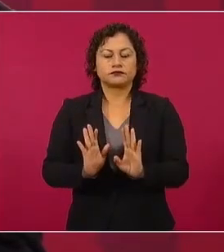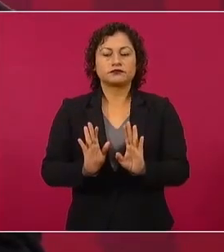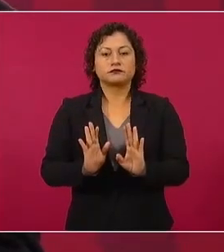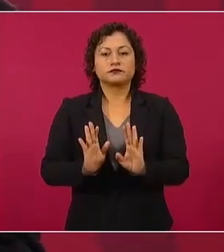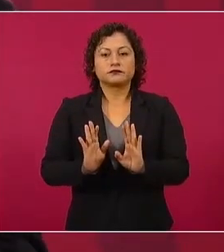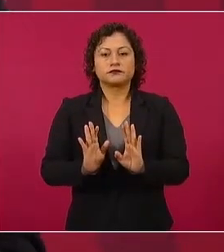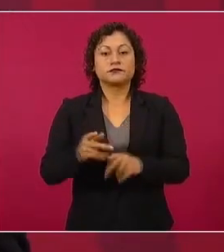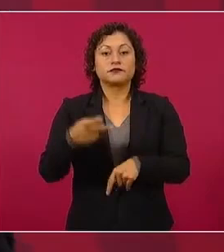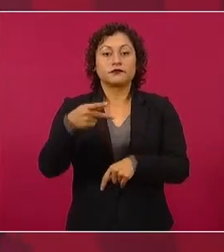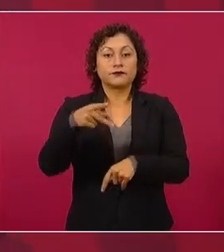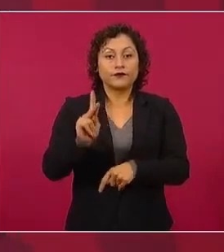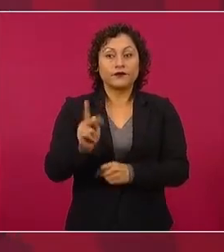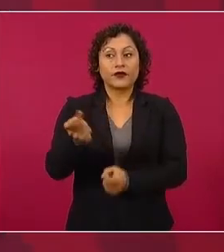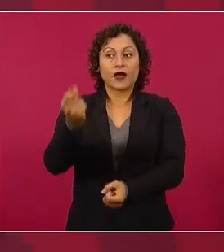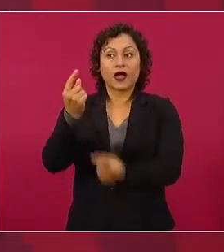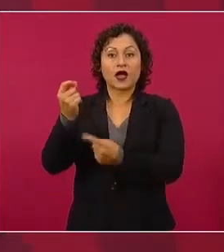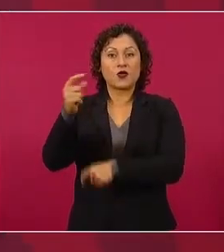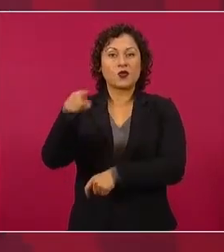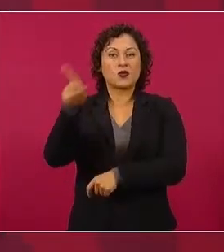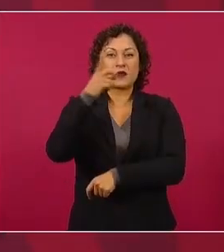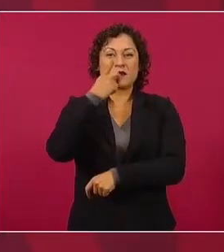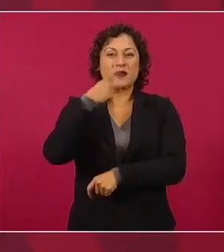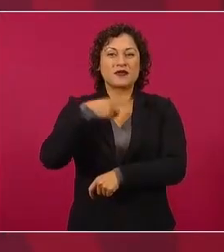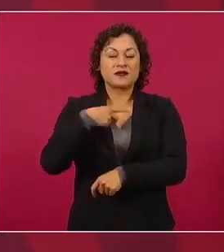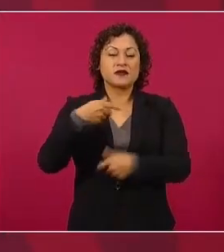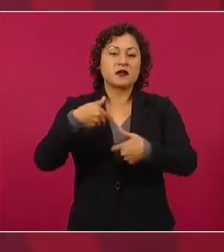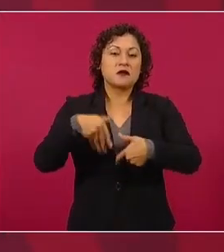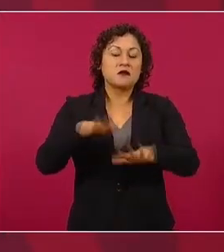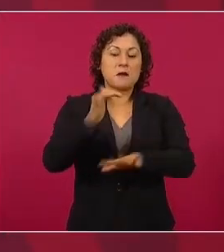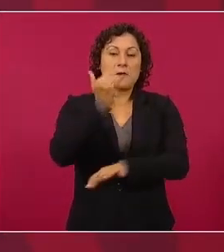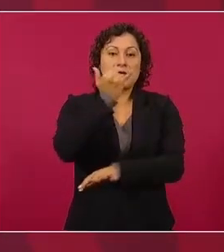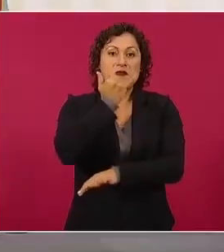justificación es que esas eran las reglas.